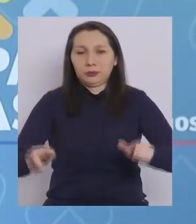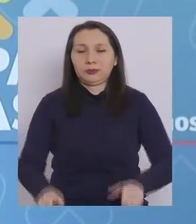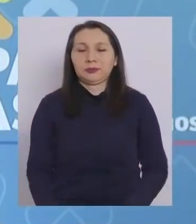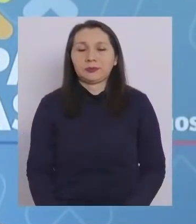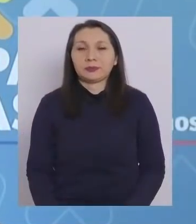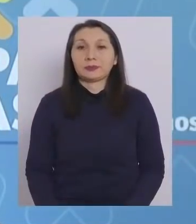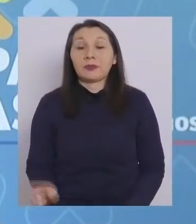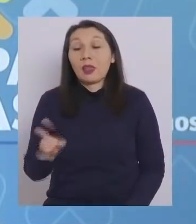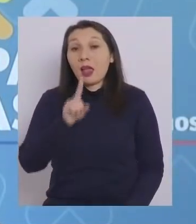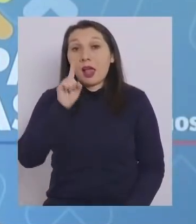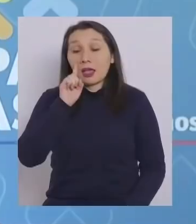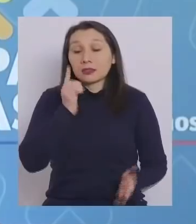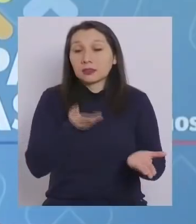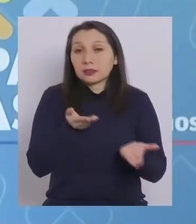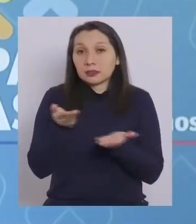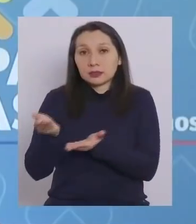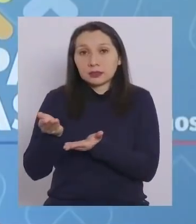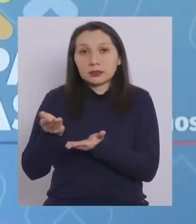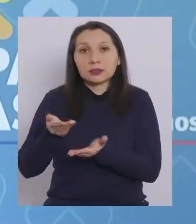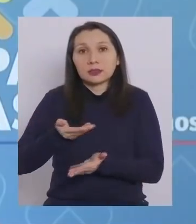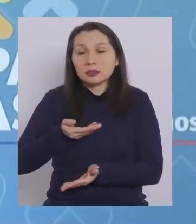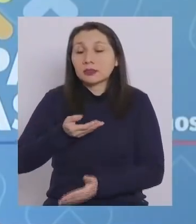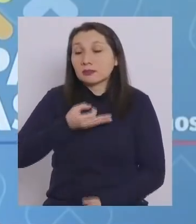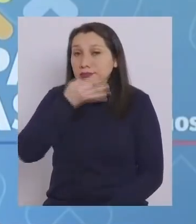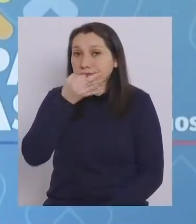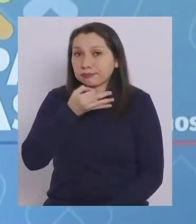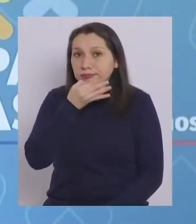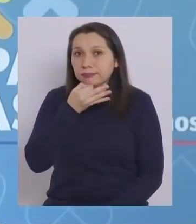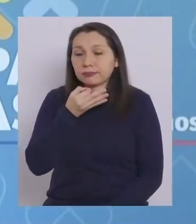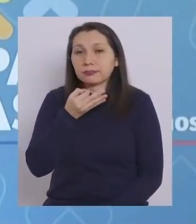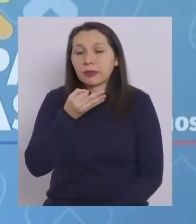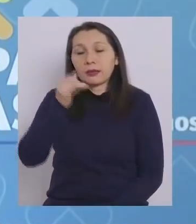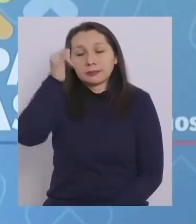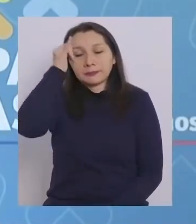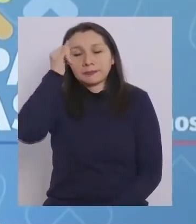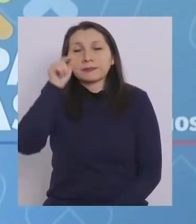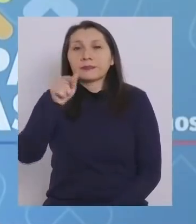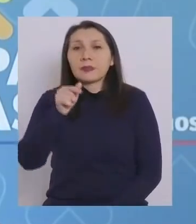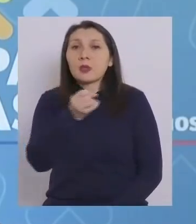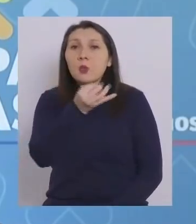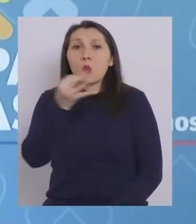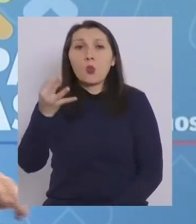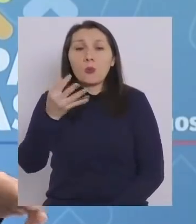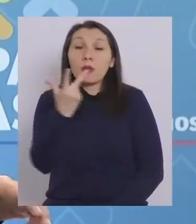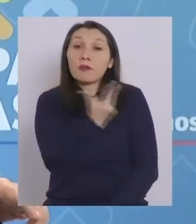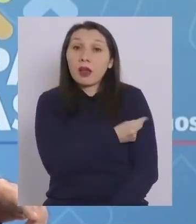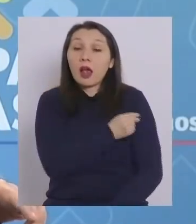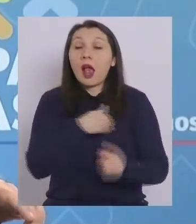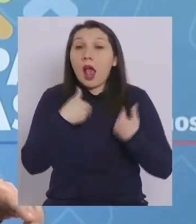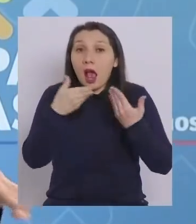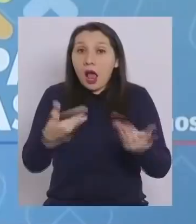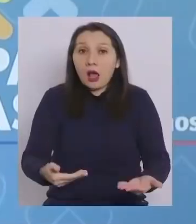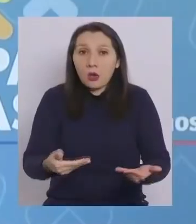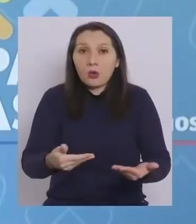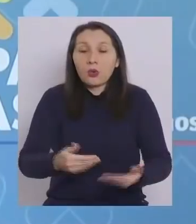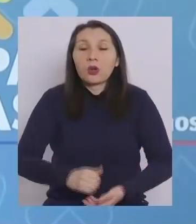Con esto le doy la palabra a las cifras de vacunación. Hasta el momento